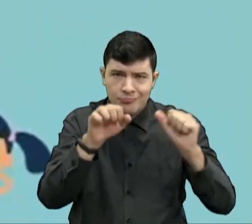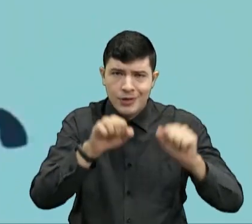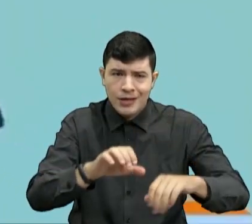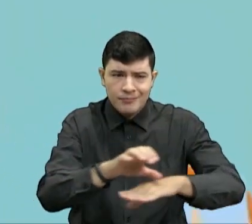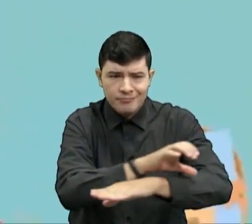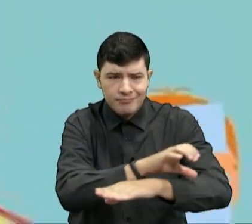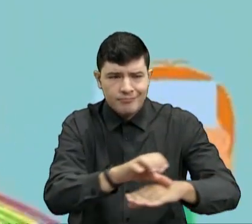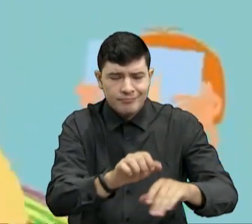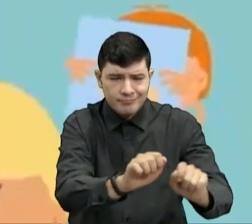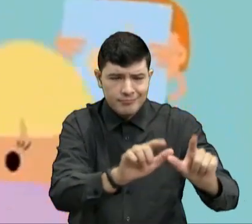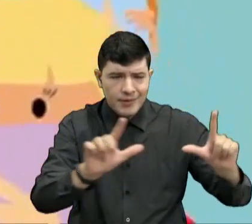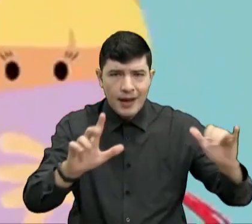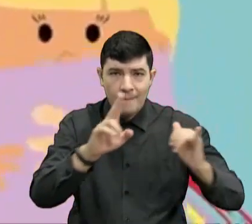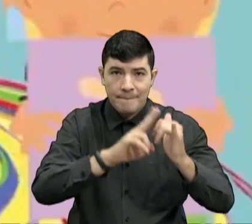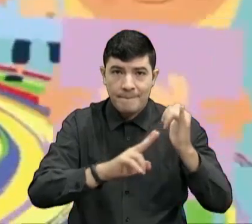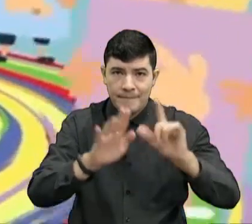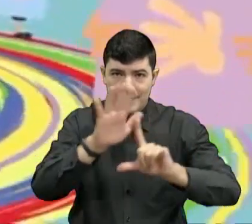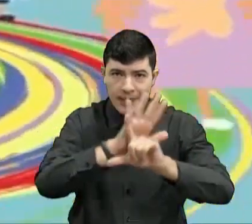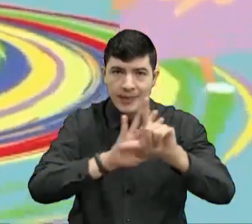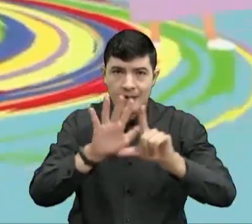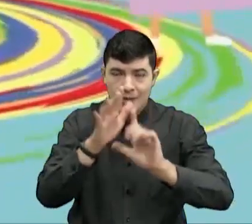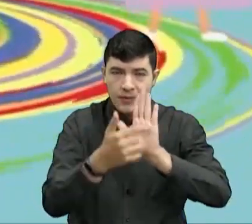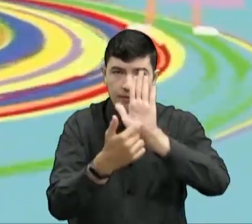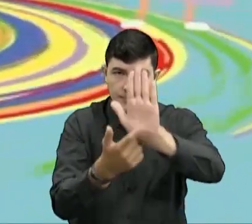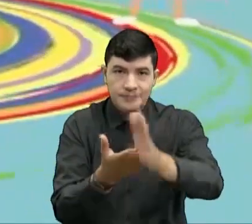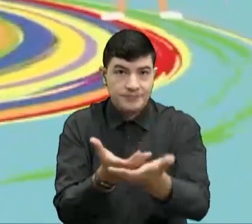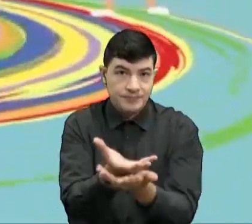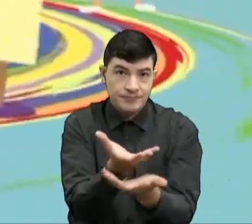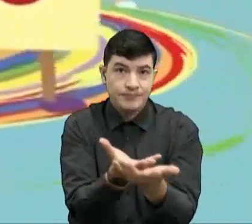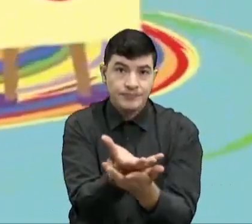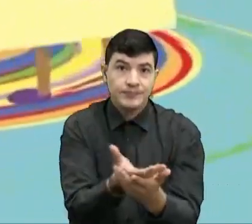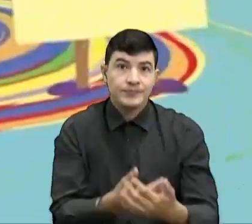sobre estos con los siguientes videos que te recomendamos.